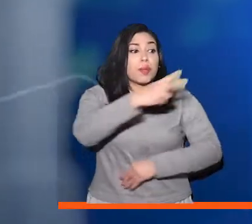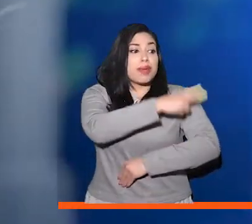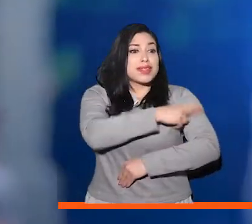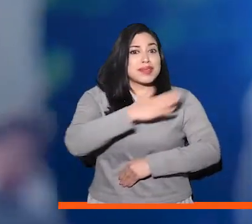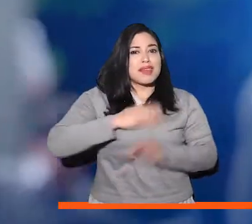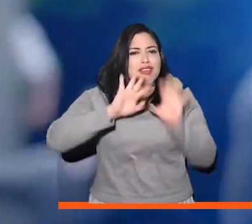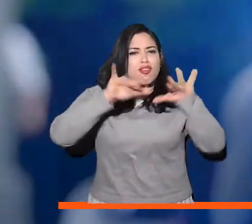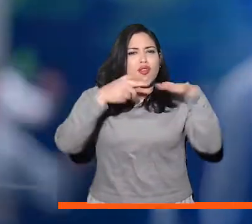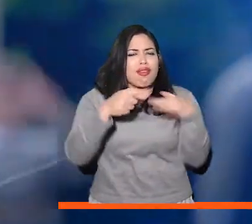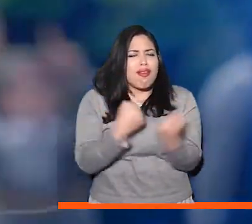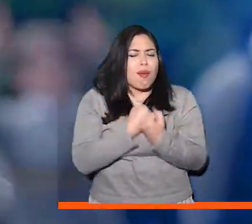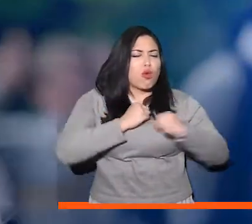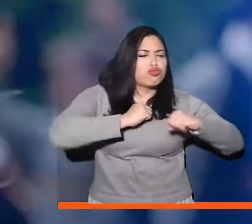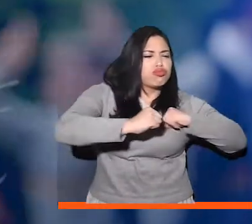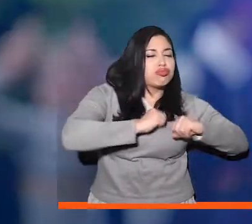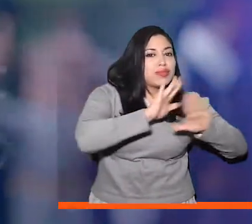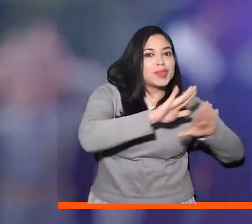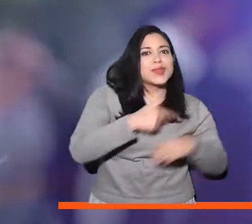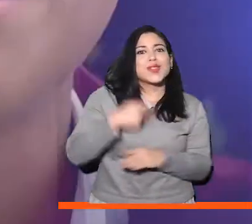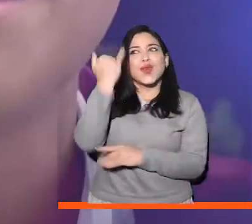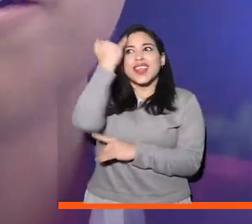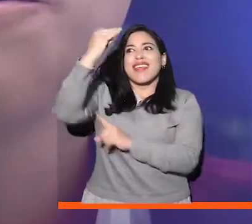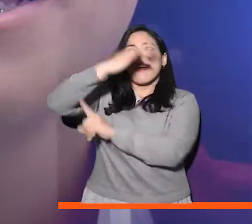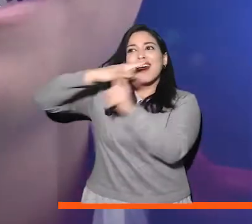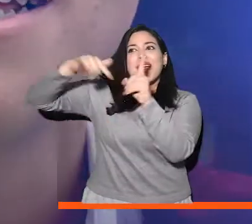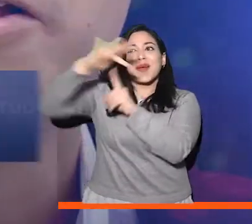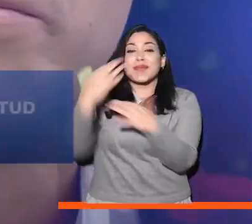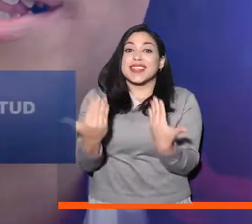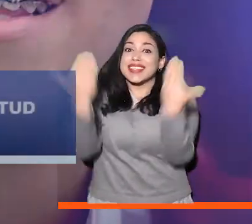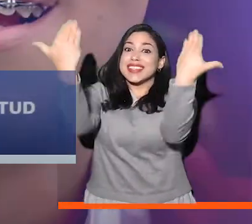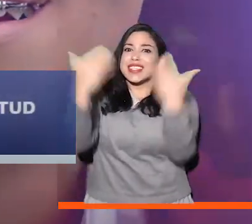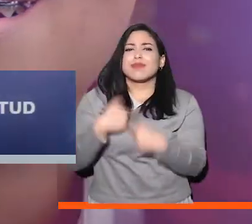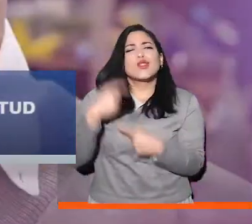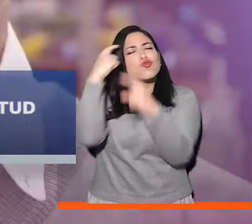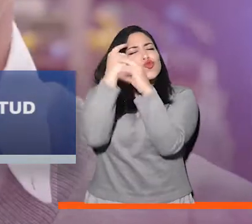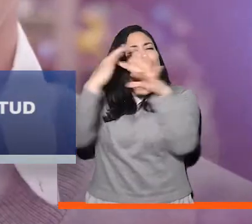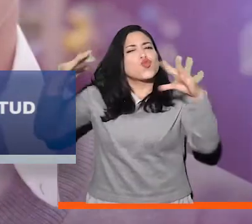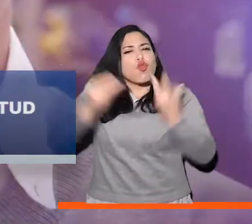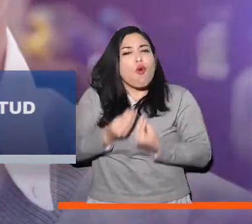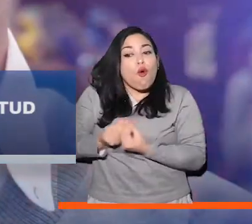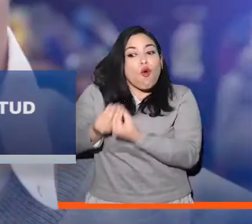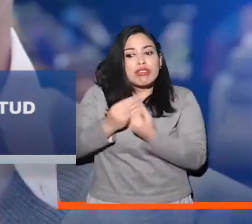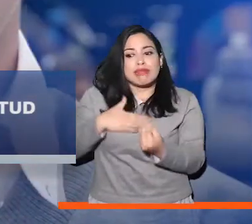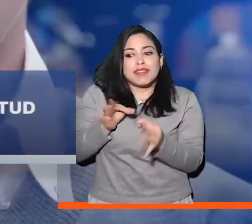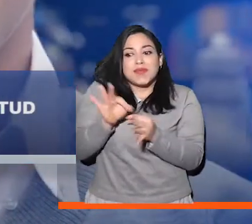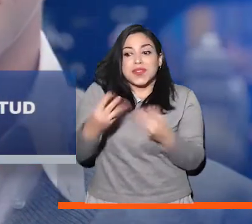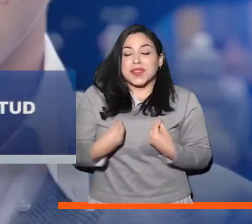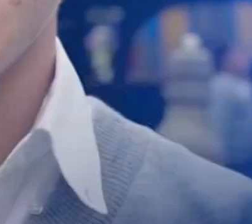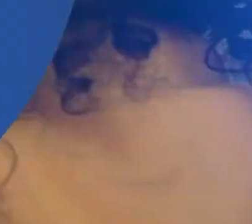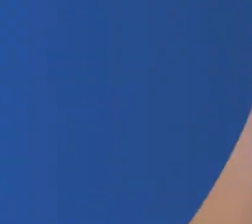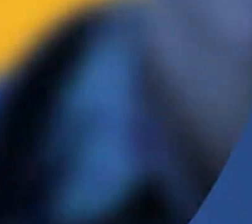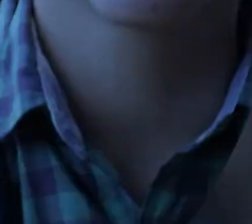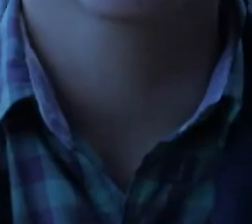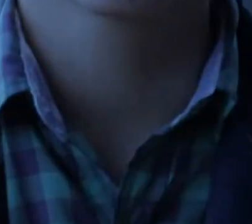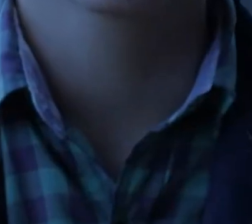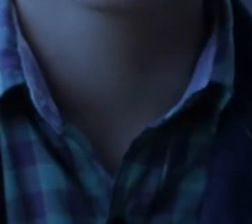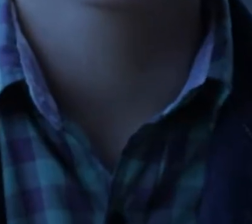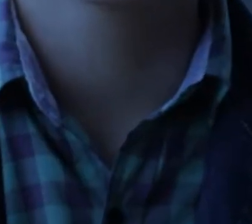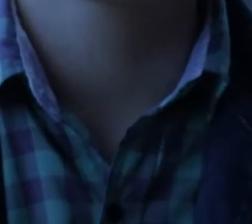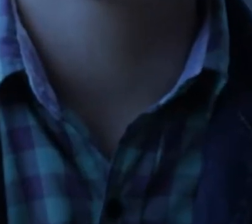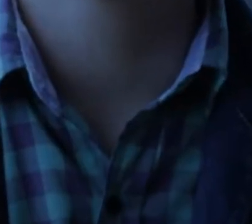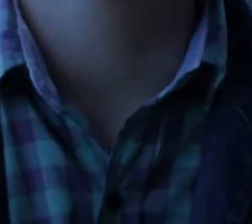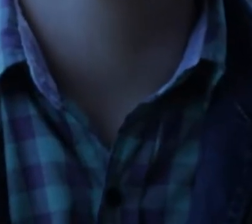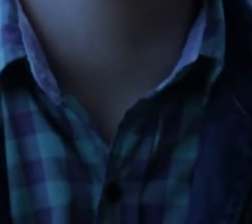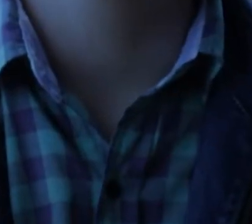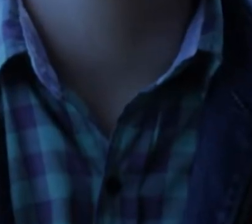Soy personera y amo trabajar por mi colegio Tengo una iniciativa ambiental y sueño con ser consejero de mi municipio El gobierno nacional